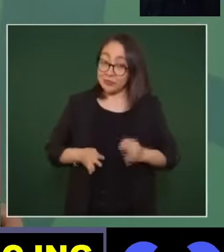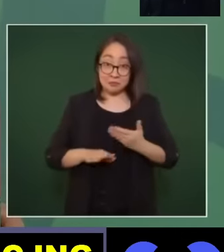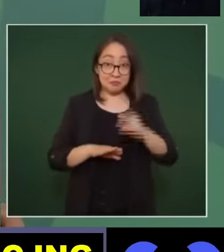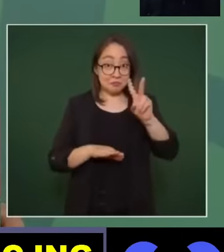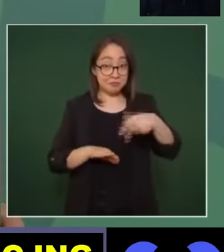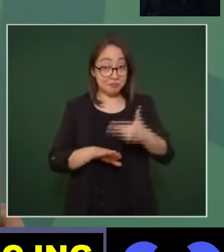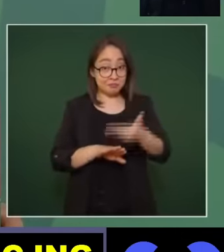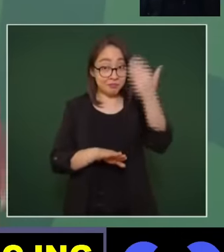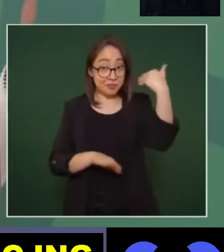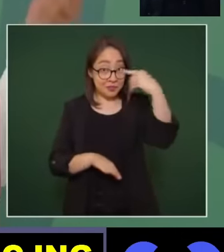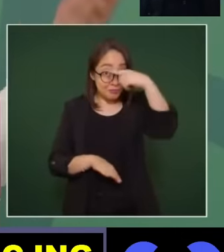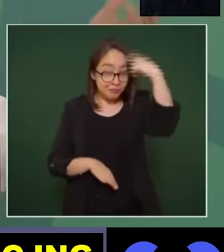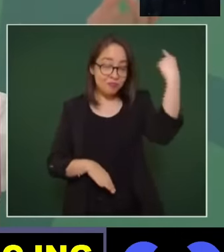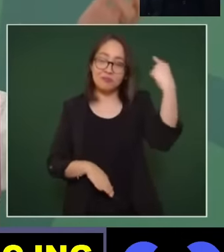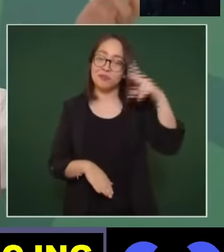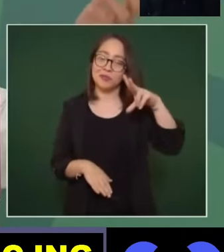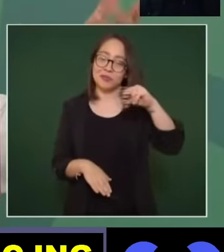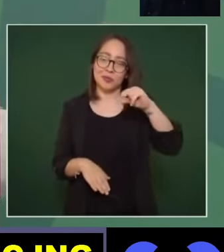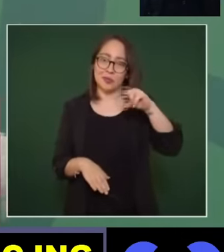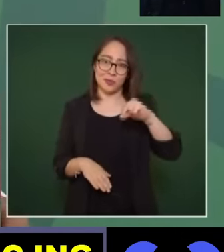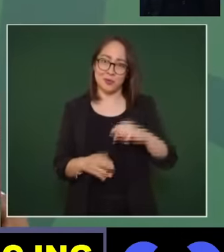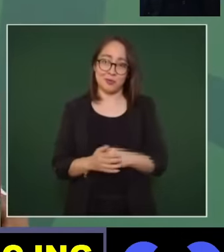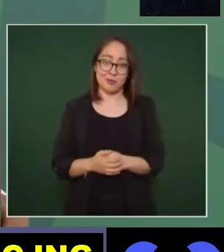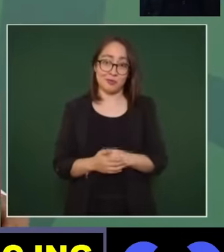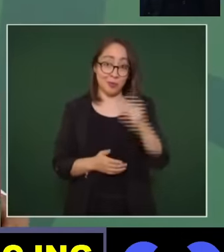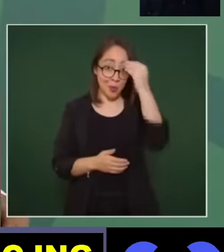¿cómo voy a olvidar eso?